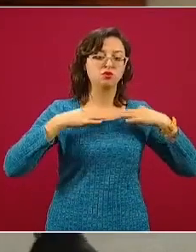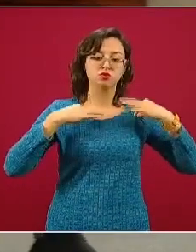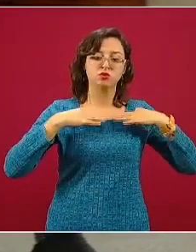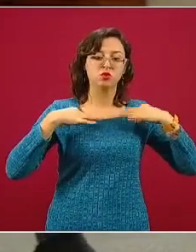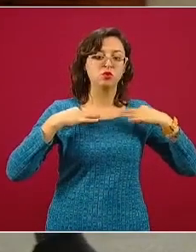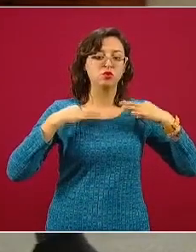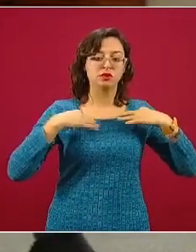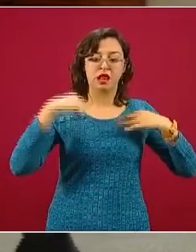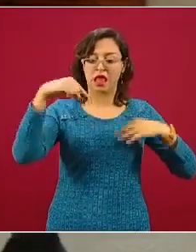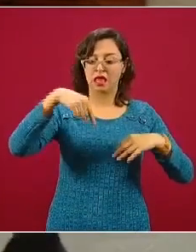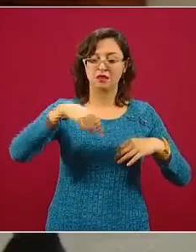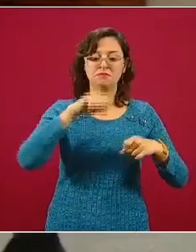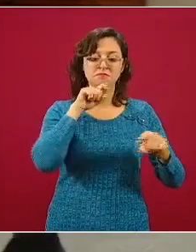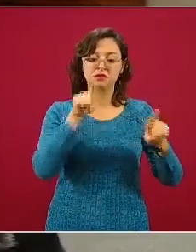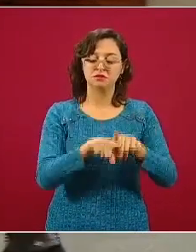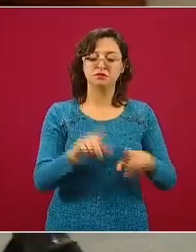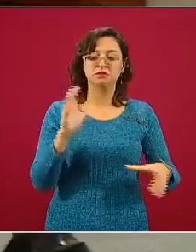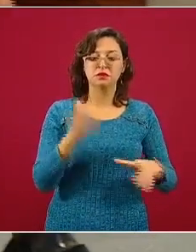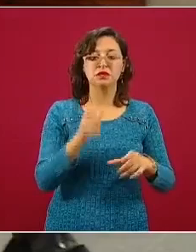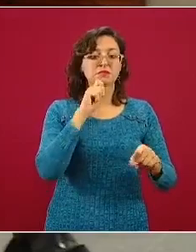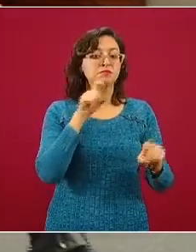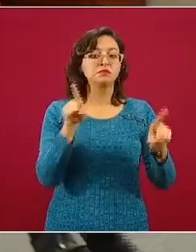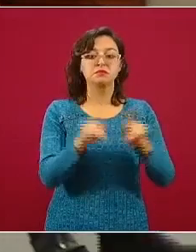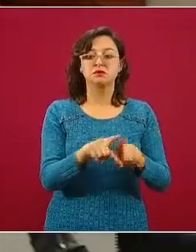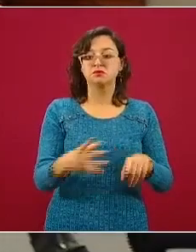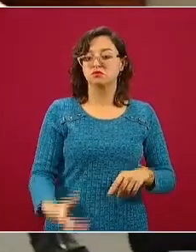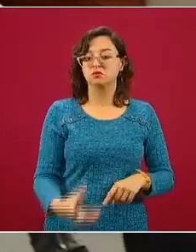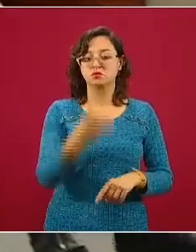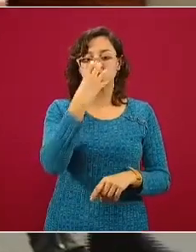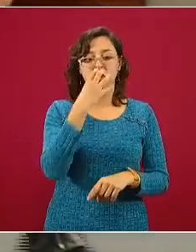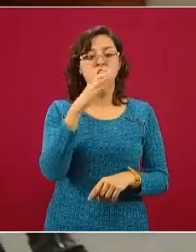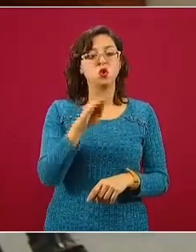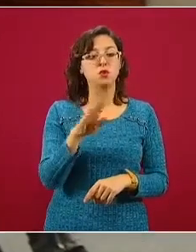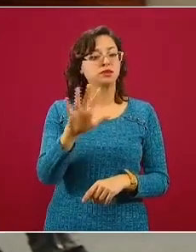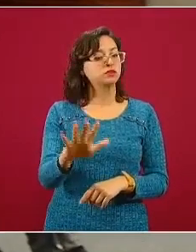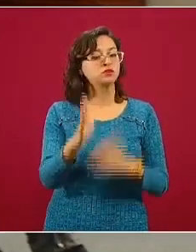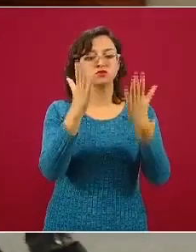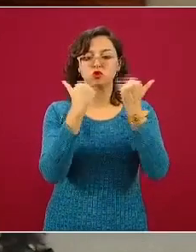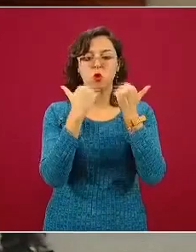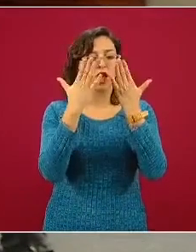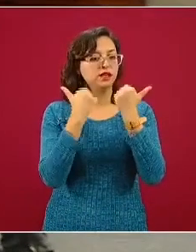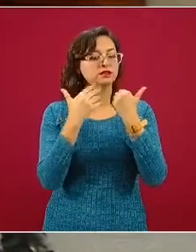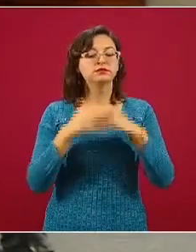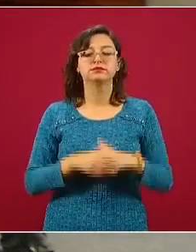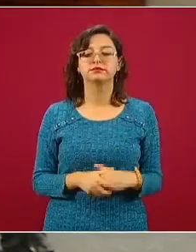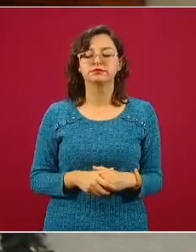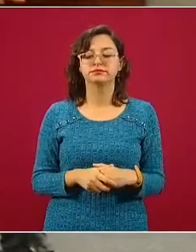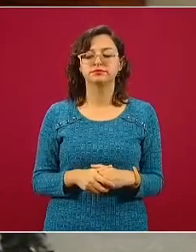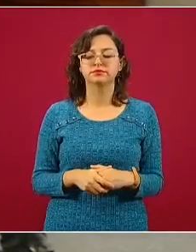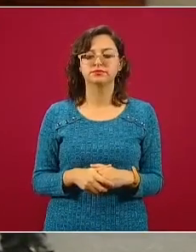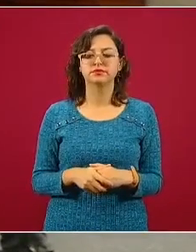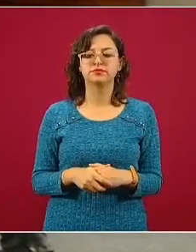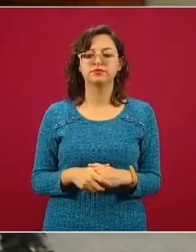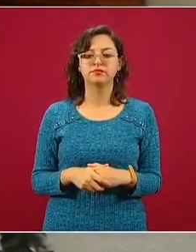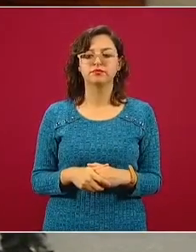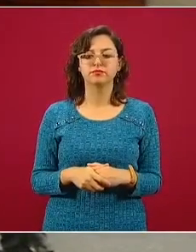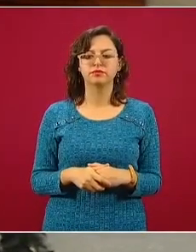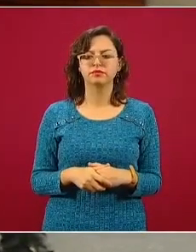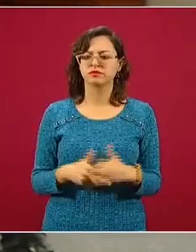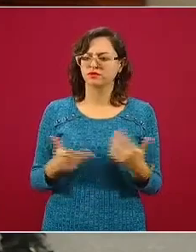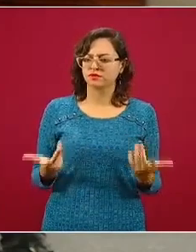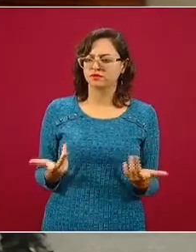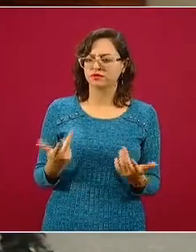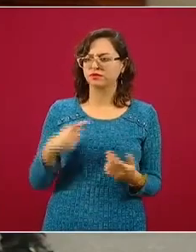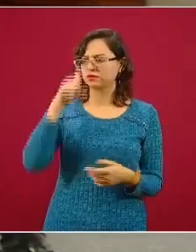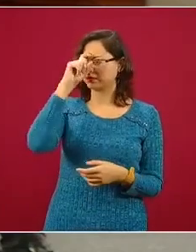también de la falta de cubrebocas número 95. La pregunta es que si no han sido, bueno, las compras que se han